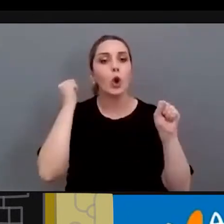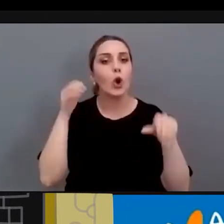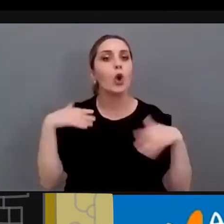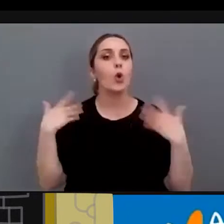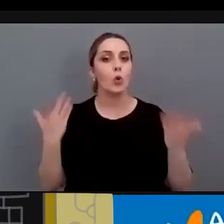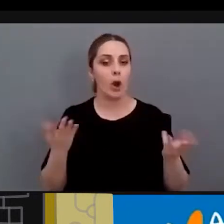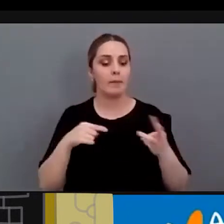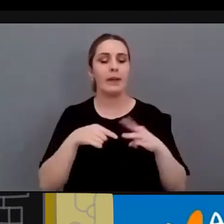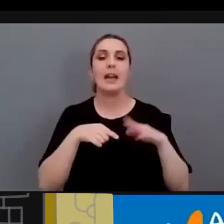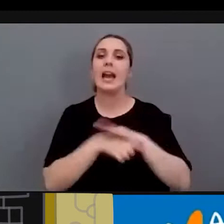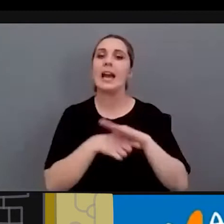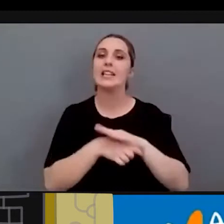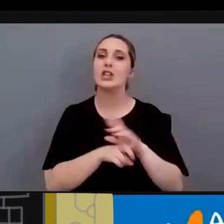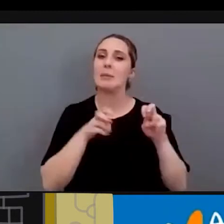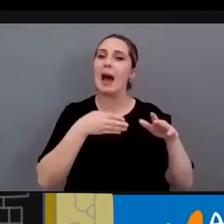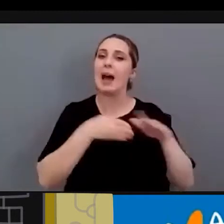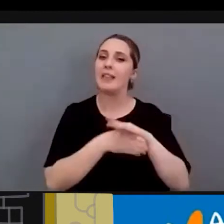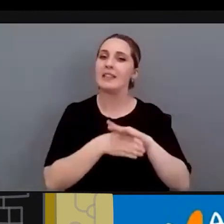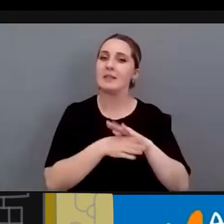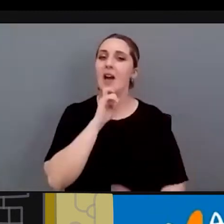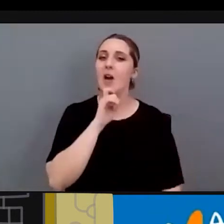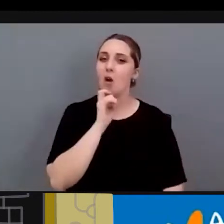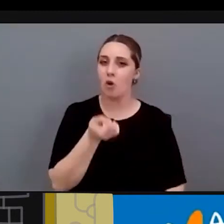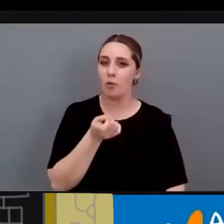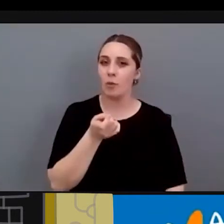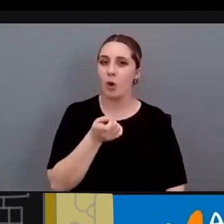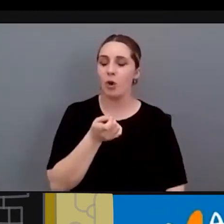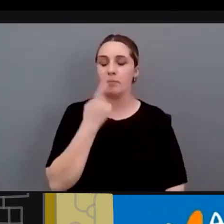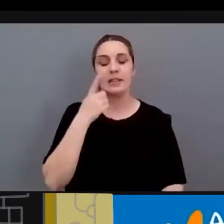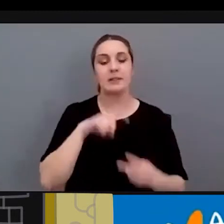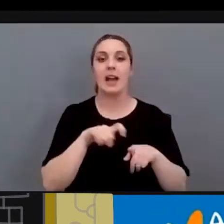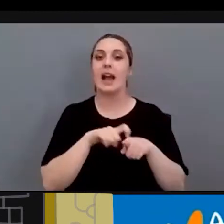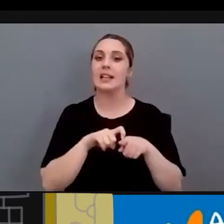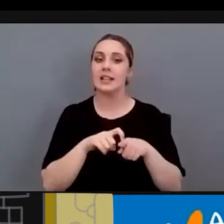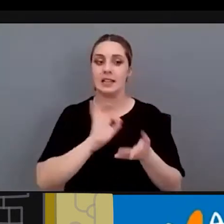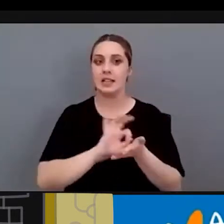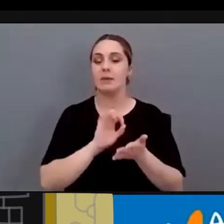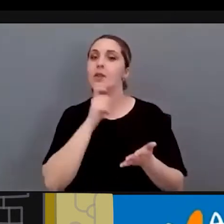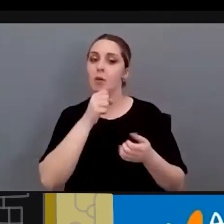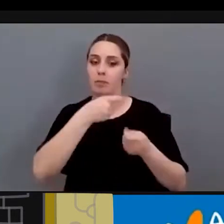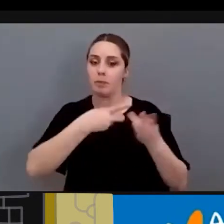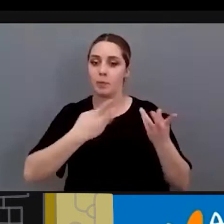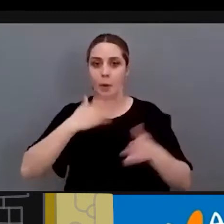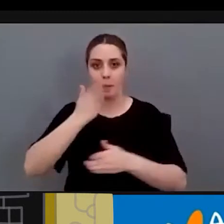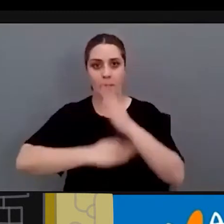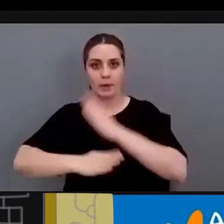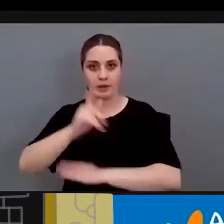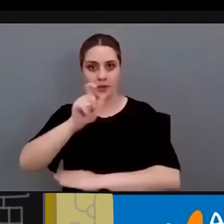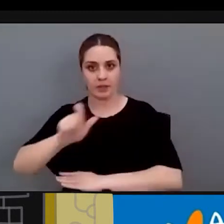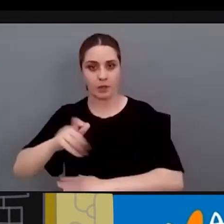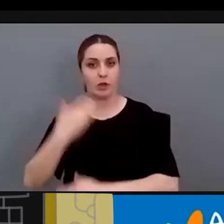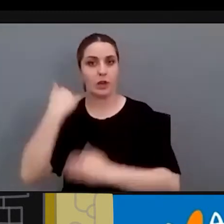la gestión de la accesibilidad, de cuáles son las características que debe tener un servicio, etc. Y en este campo